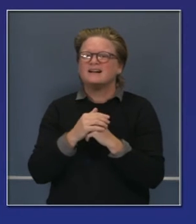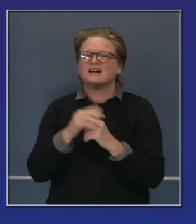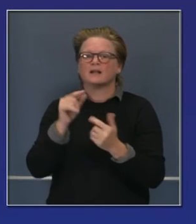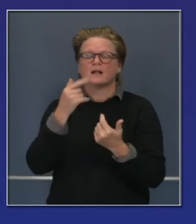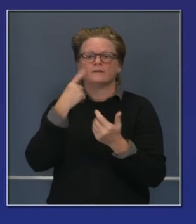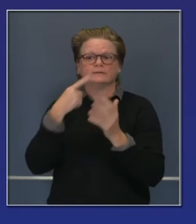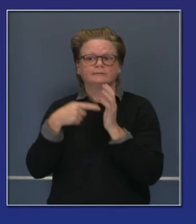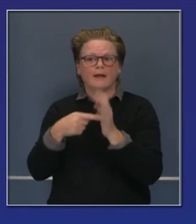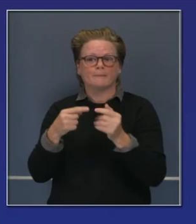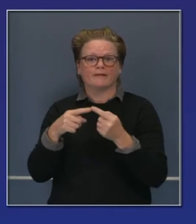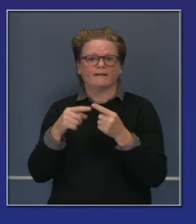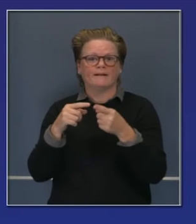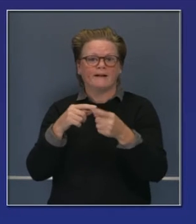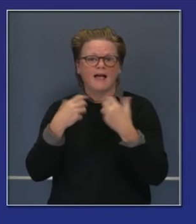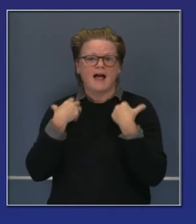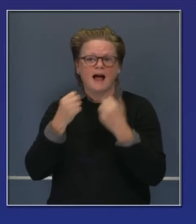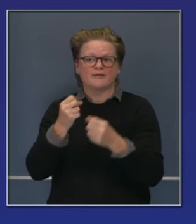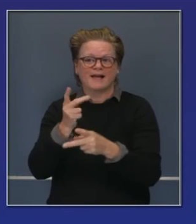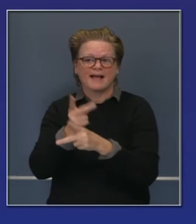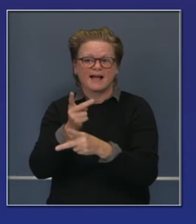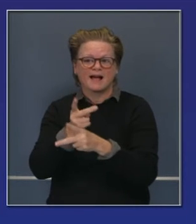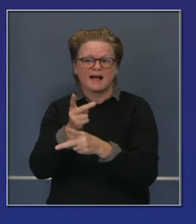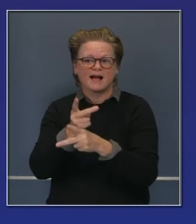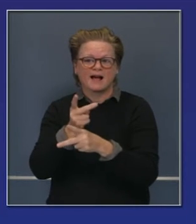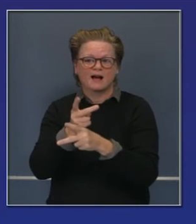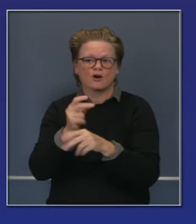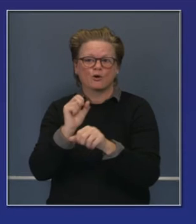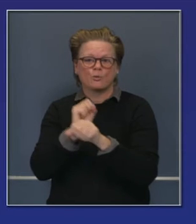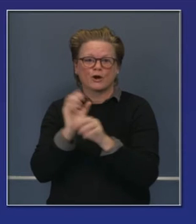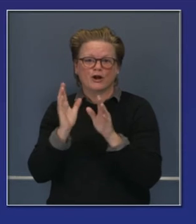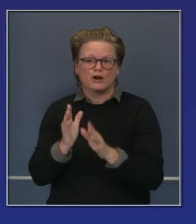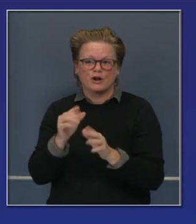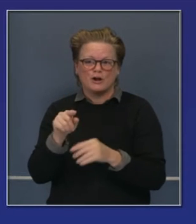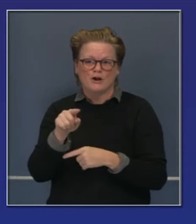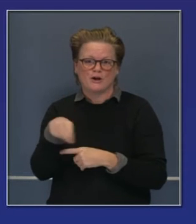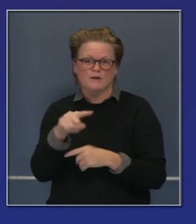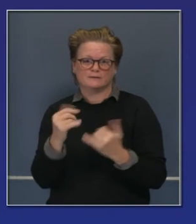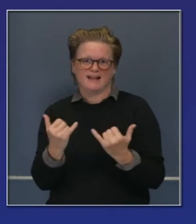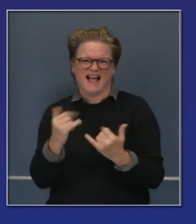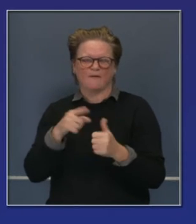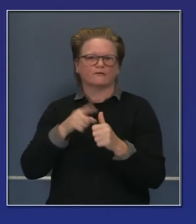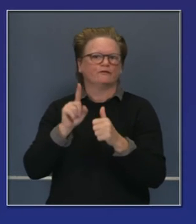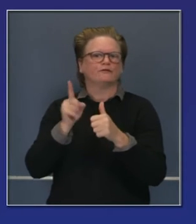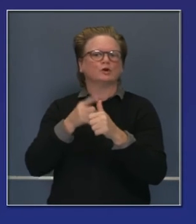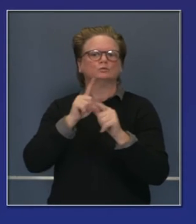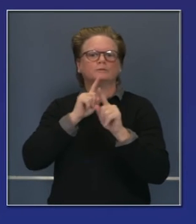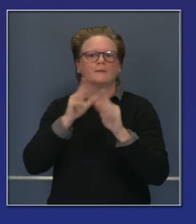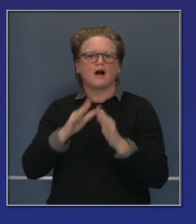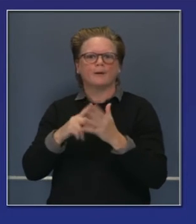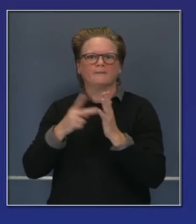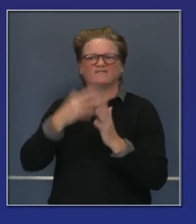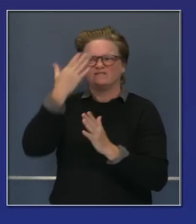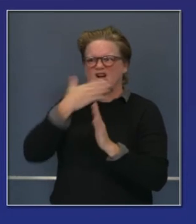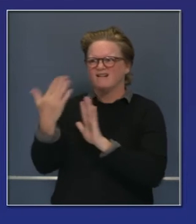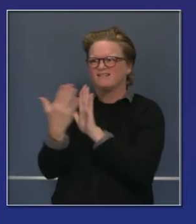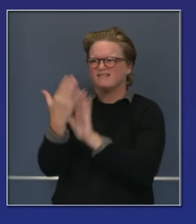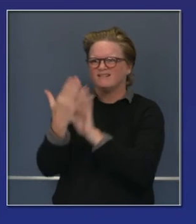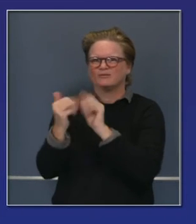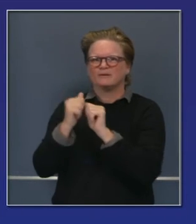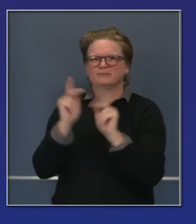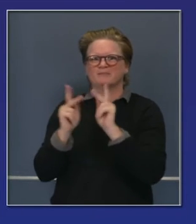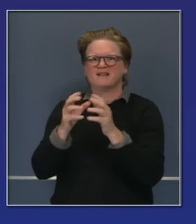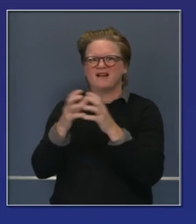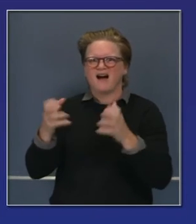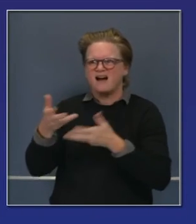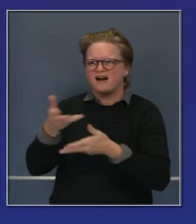y dependiendo de cómo lo analiza, hay de 1.5 a 2 millones trabajadores de salubridad en el estado de California. Así que